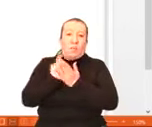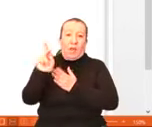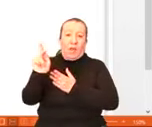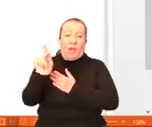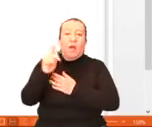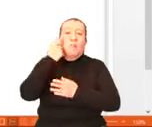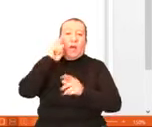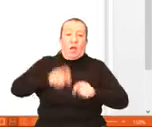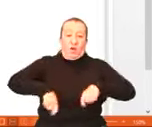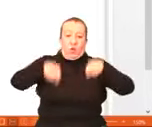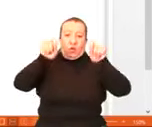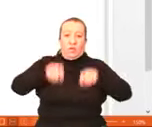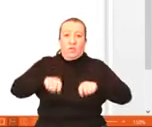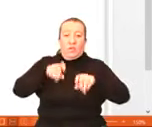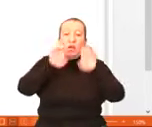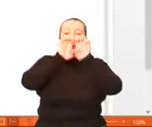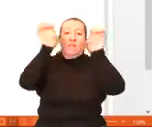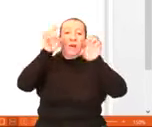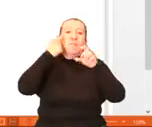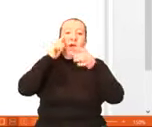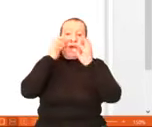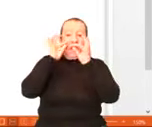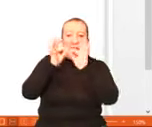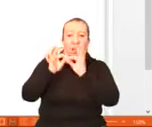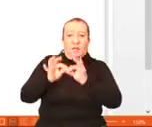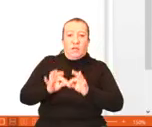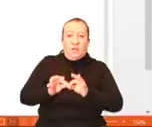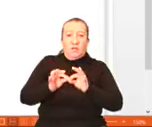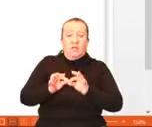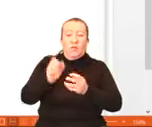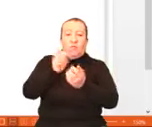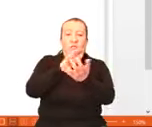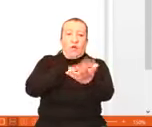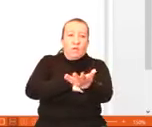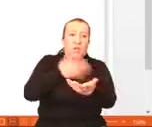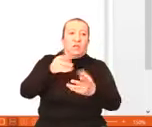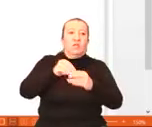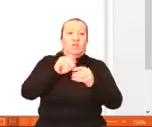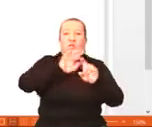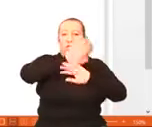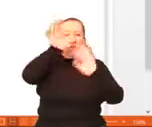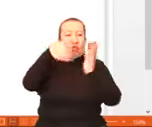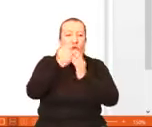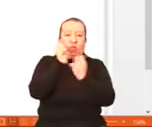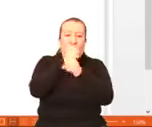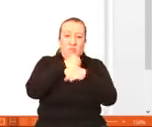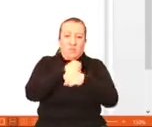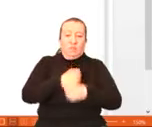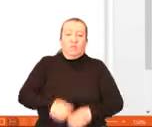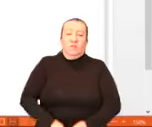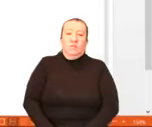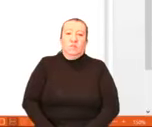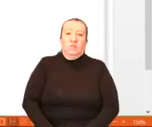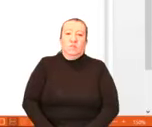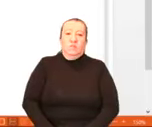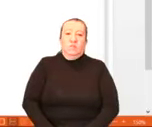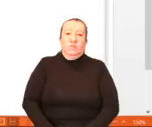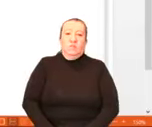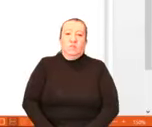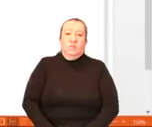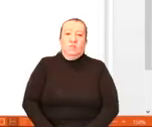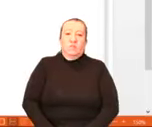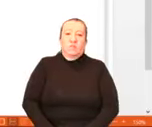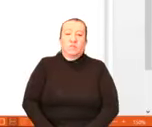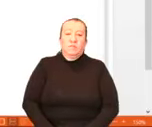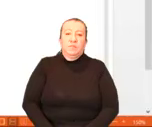para que analicen los proyectos estratégicos, referida al Pacífico, repotencia de multipropósitos, todo. El